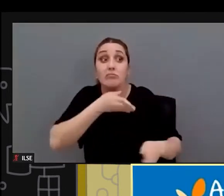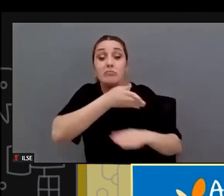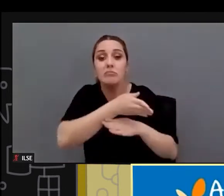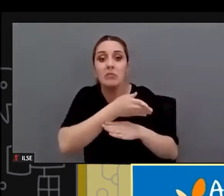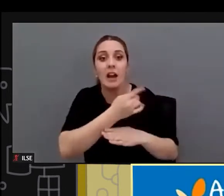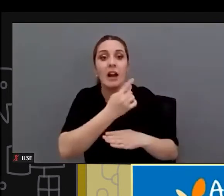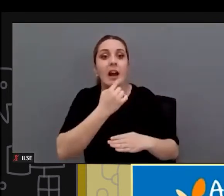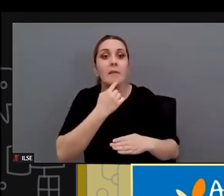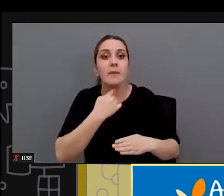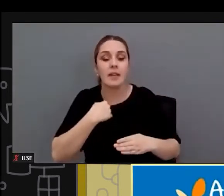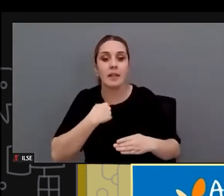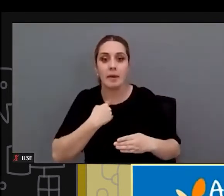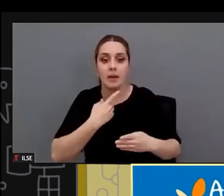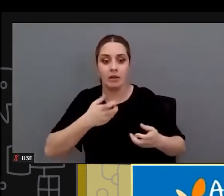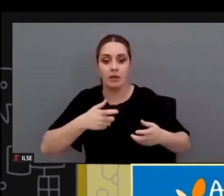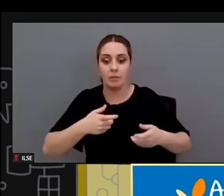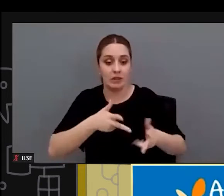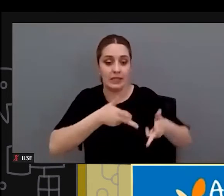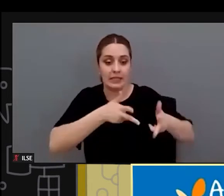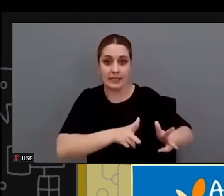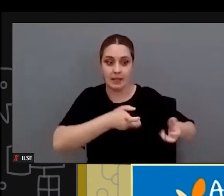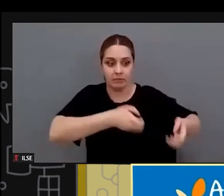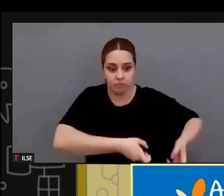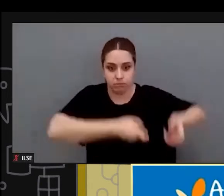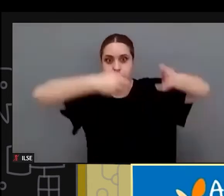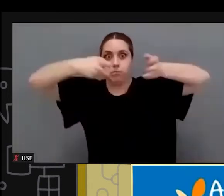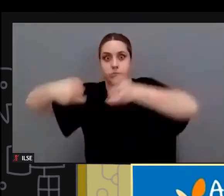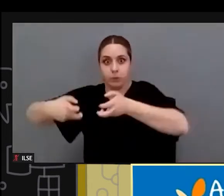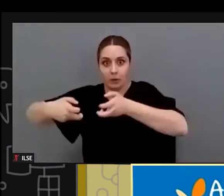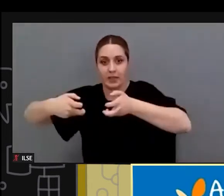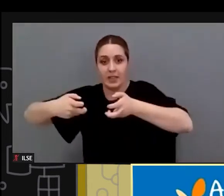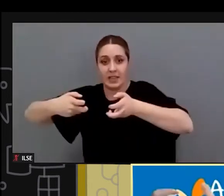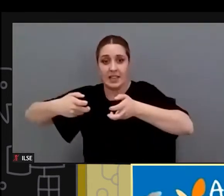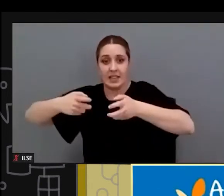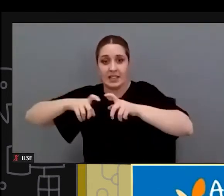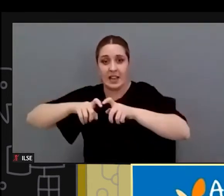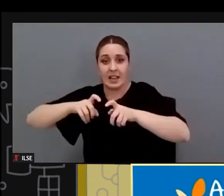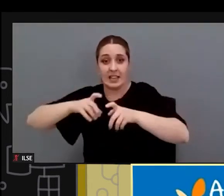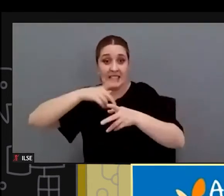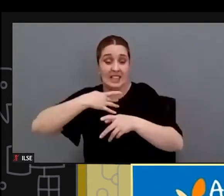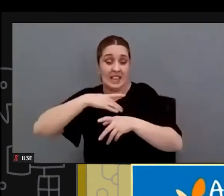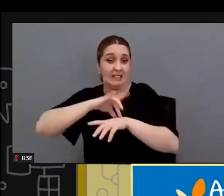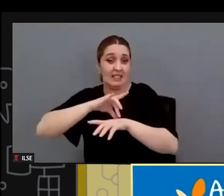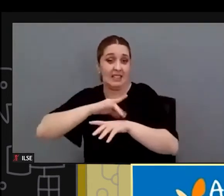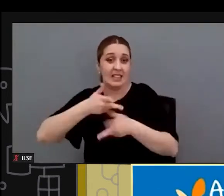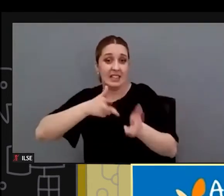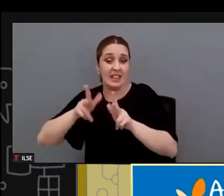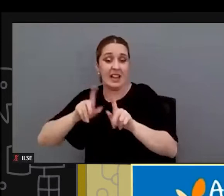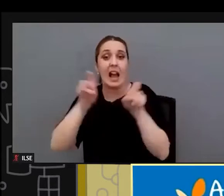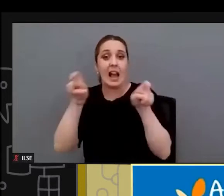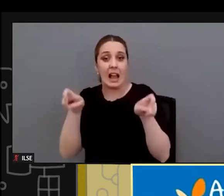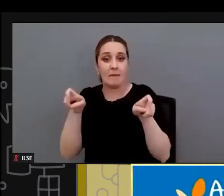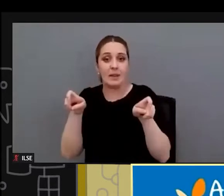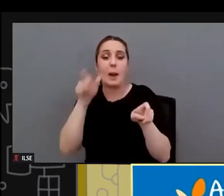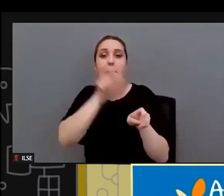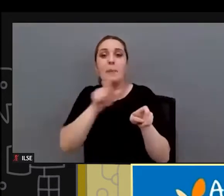me tienen que coger en volandas de la silla una vez me suben en volandas de la silla y me llevan a la camilla dos